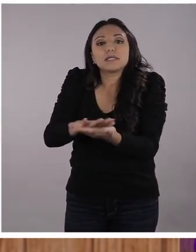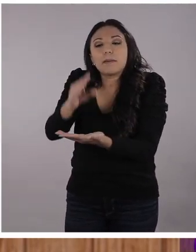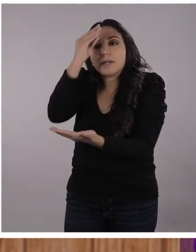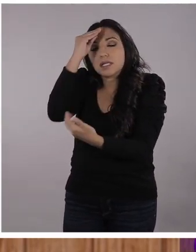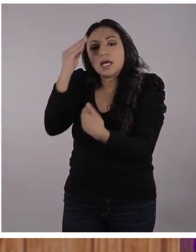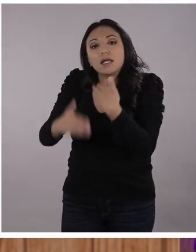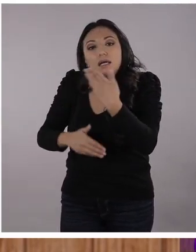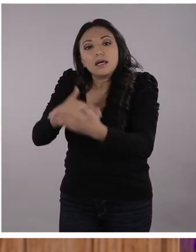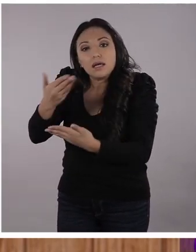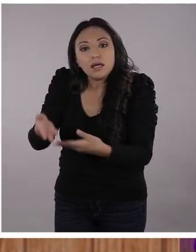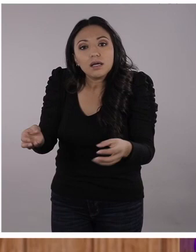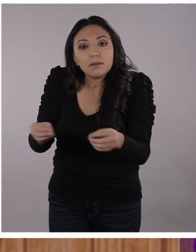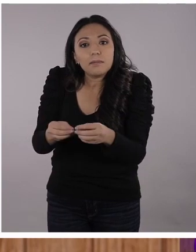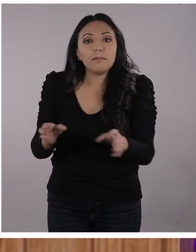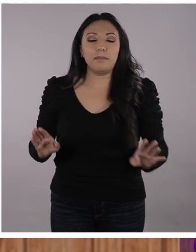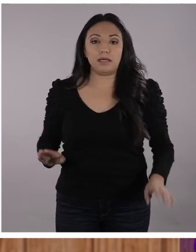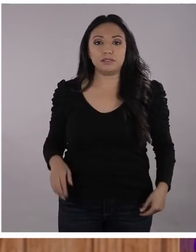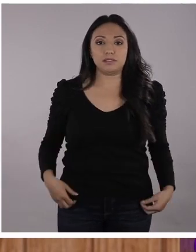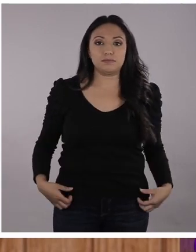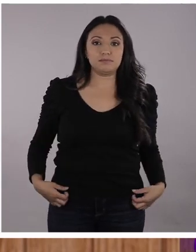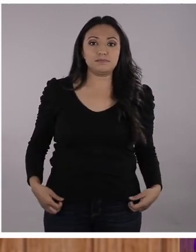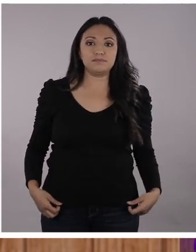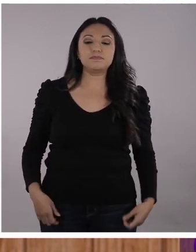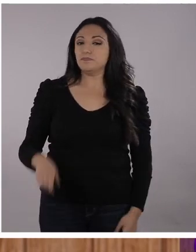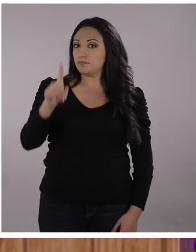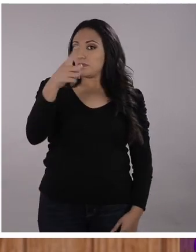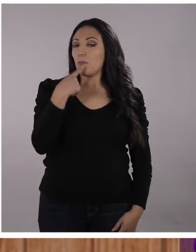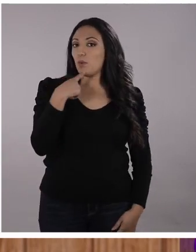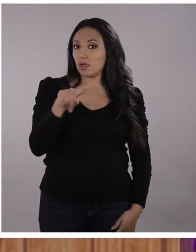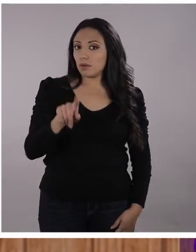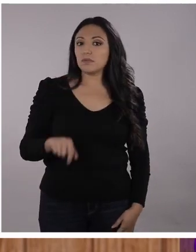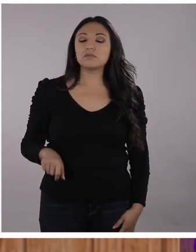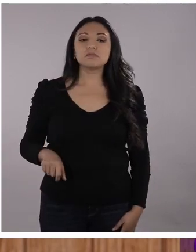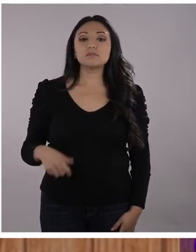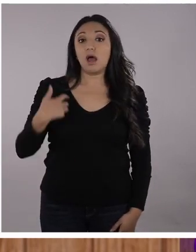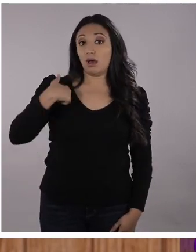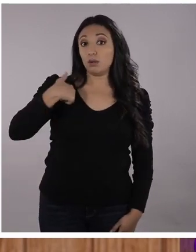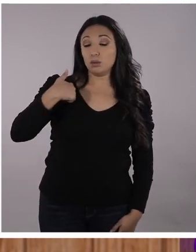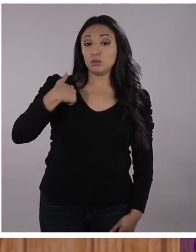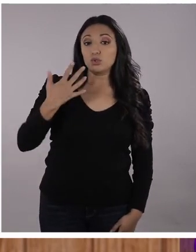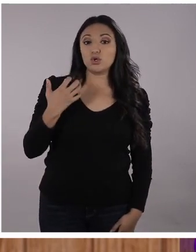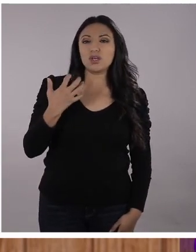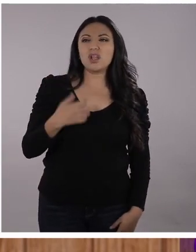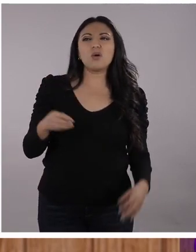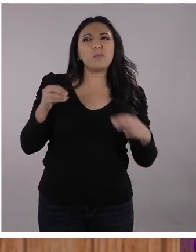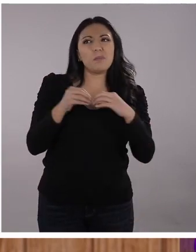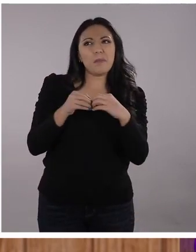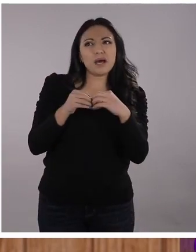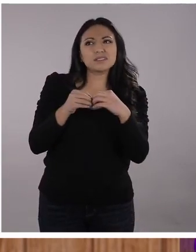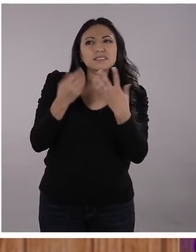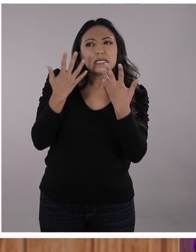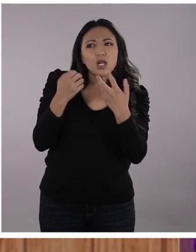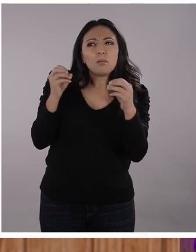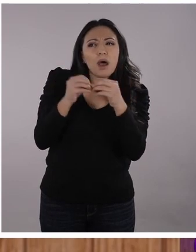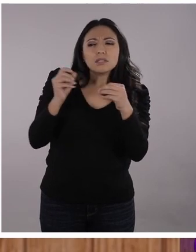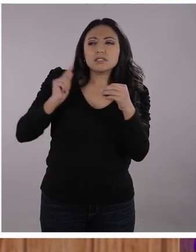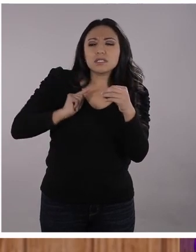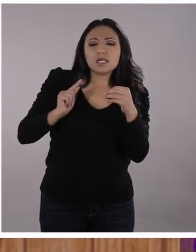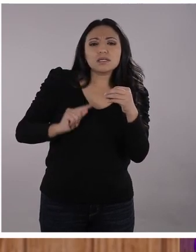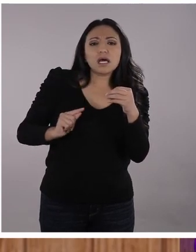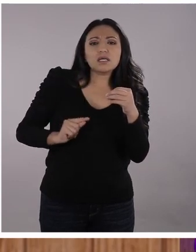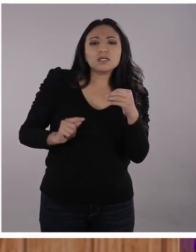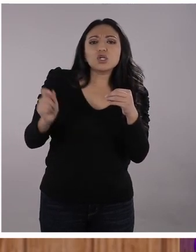¿Qué cosas creo que puedo desarrollar mucho más? Por ejemplo, yo quisiera conocer a más detalle